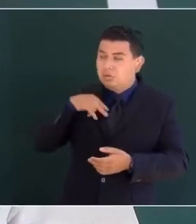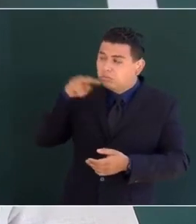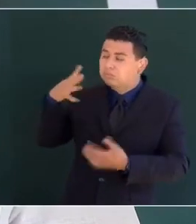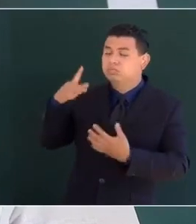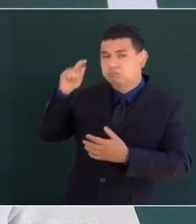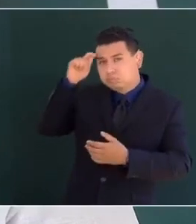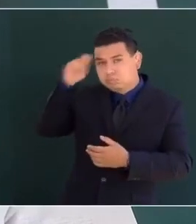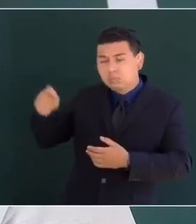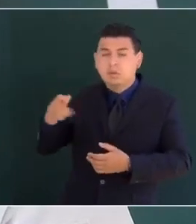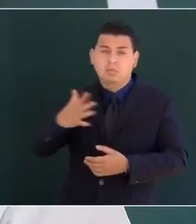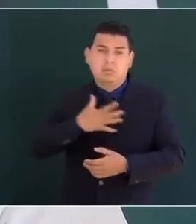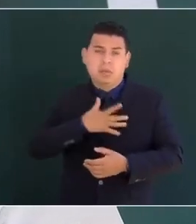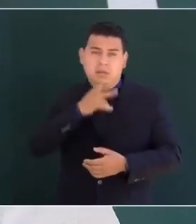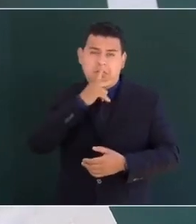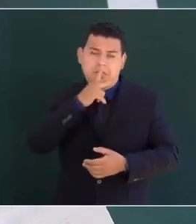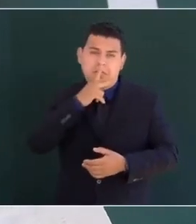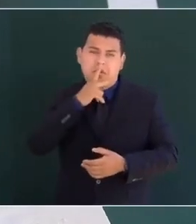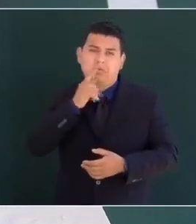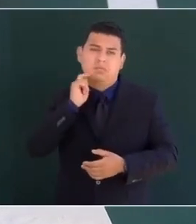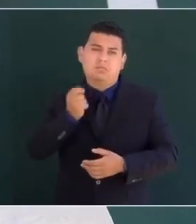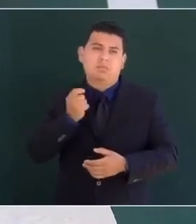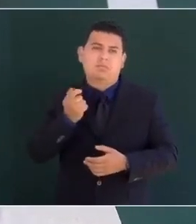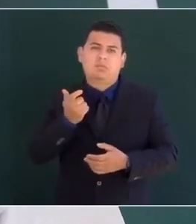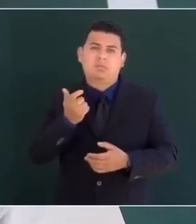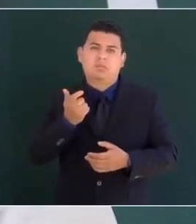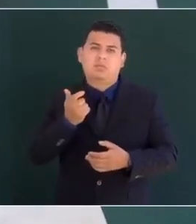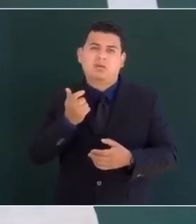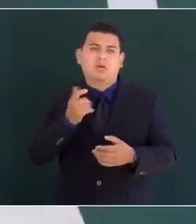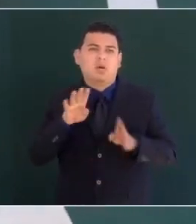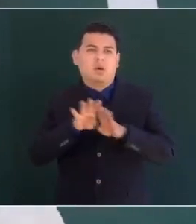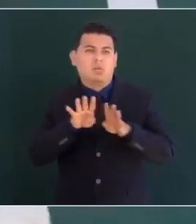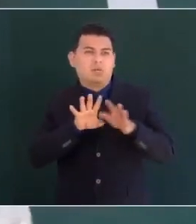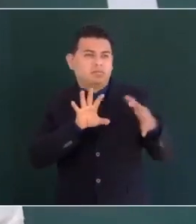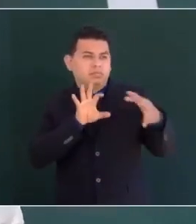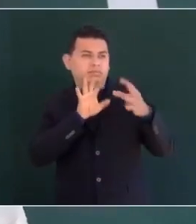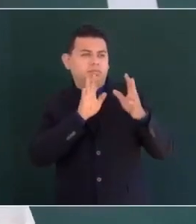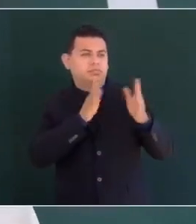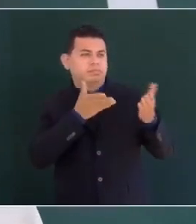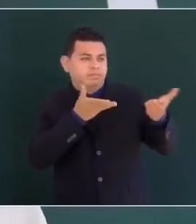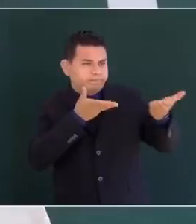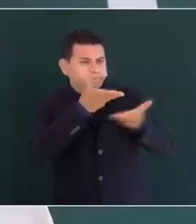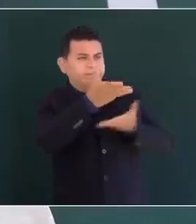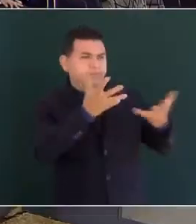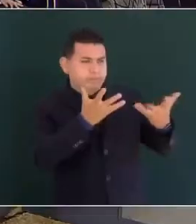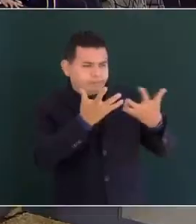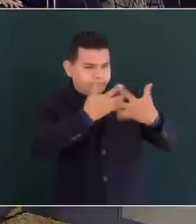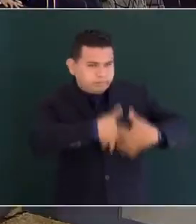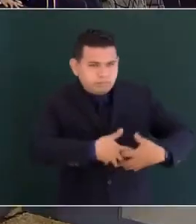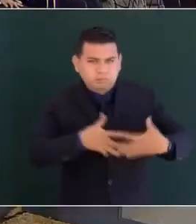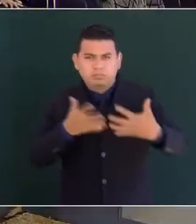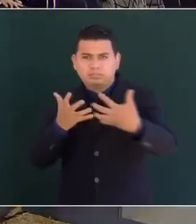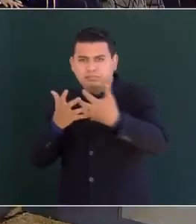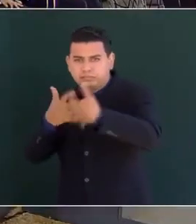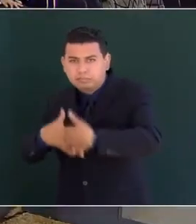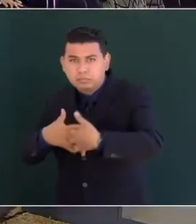Como saben, mi padre fue un constructor de puentes, no de murallas.